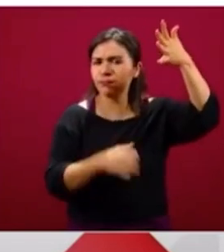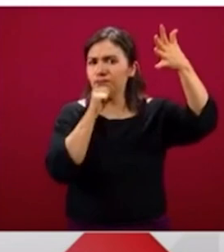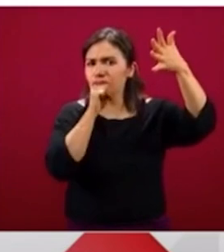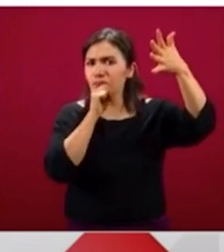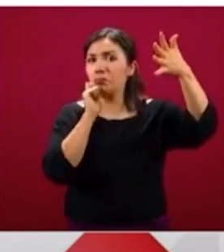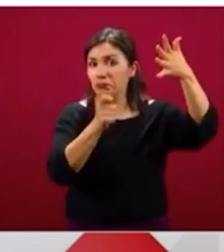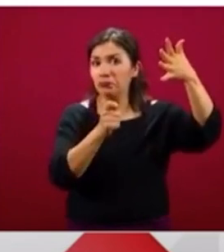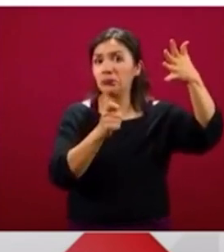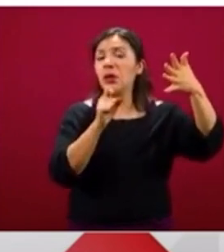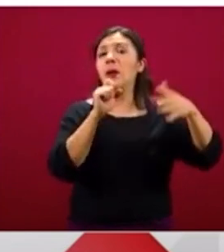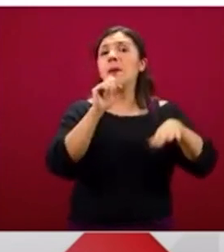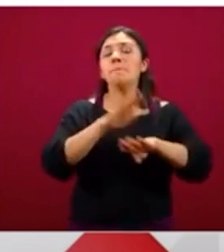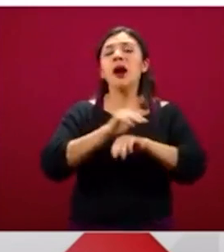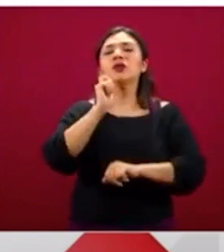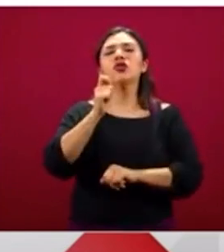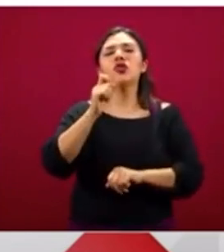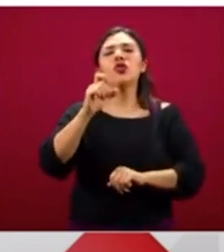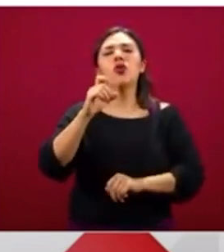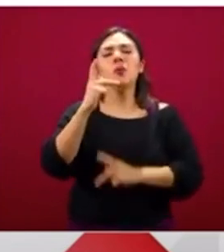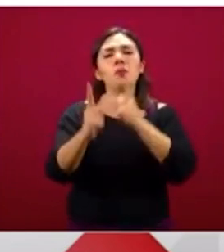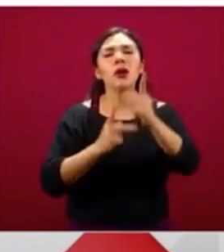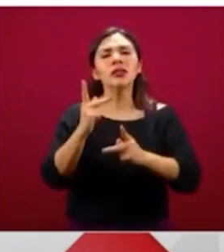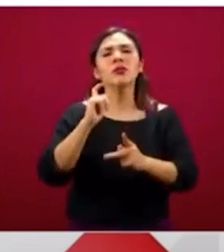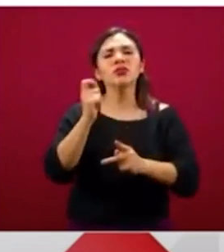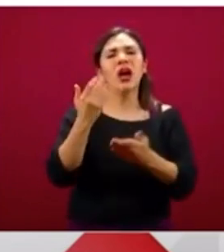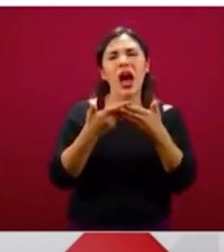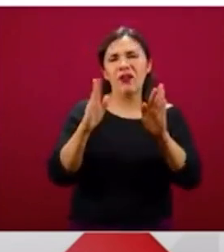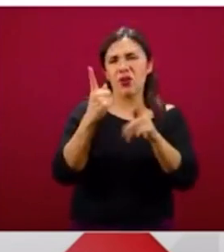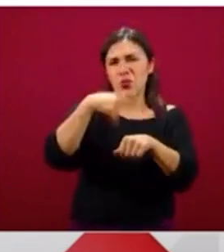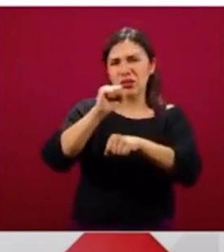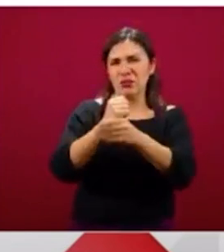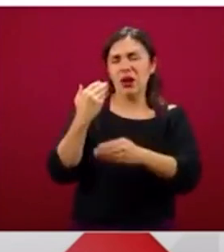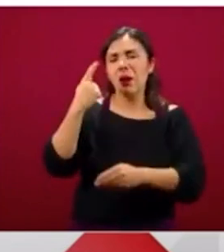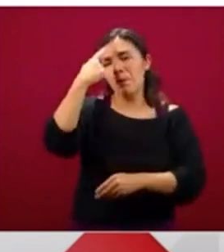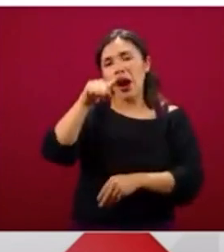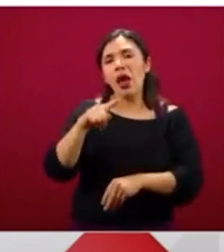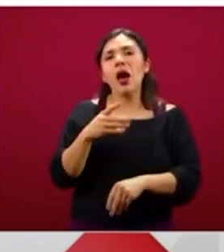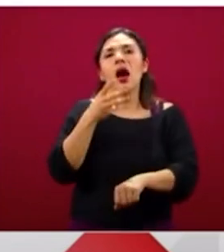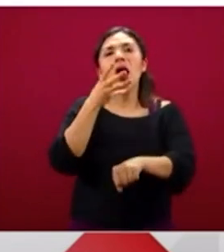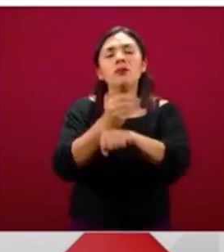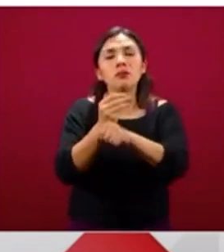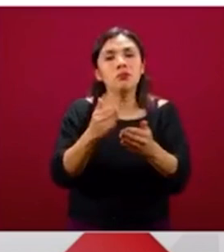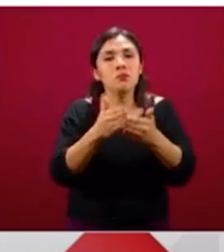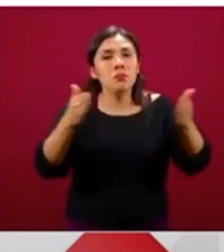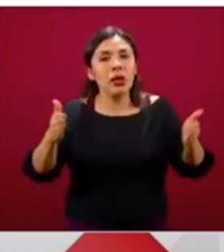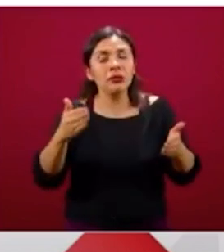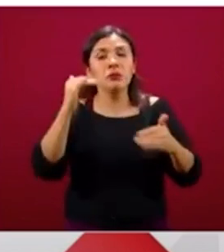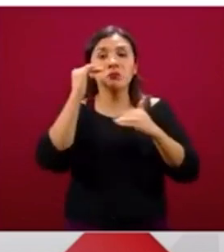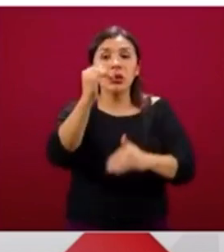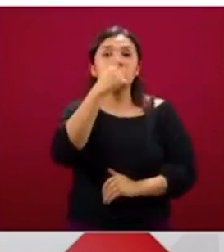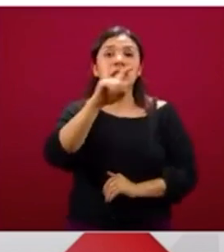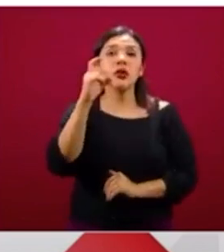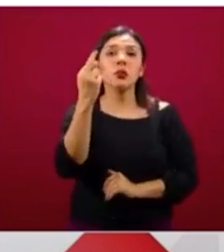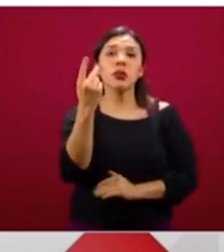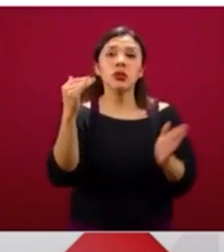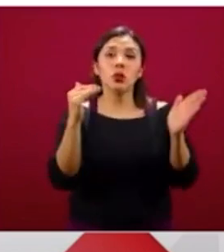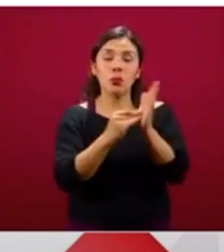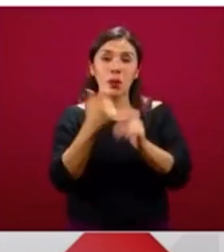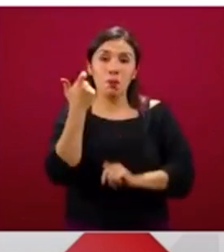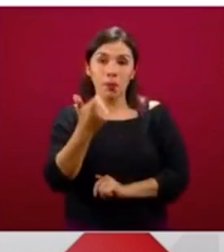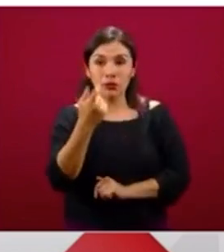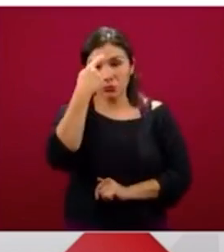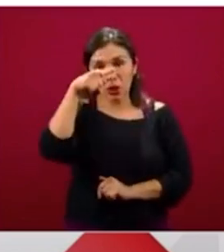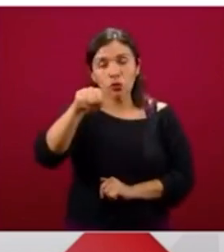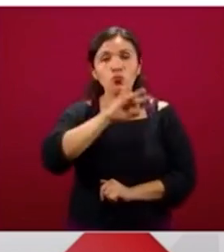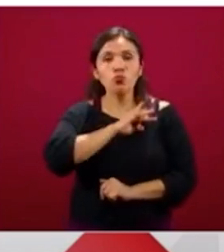y sobre todo el crédito que abrimos la semana pasada, que es el de Mejoravit ampliado, hasta 125 mil pesos, para que